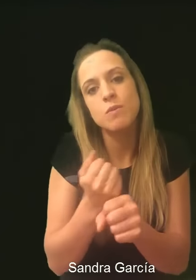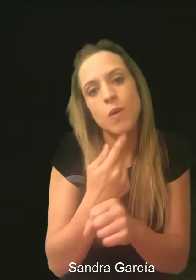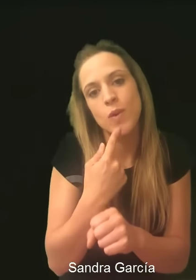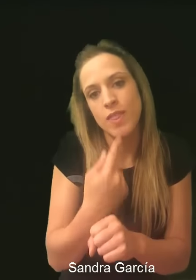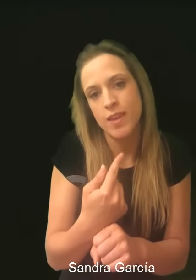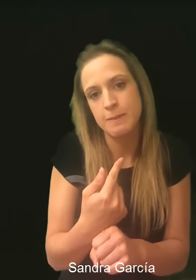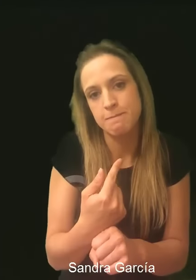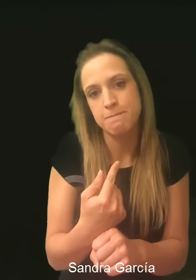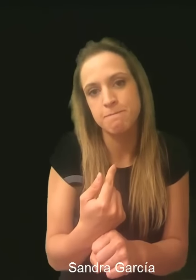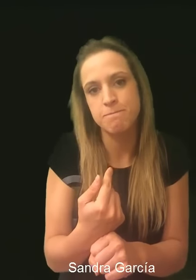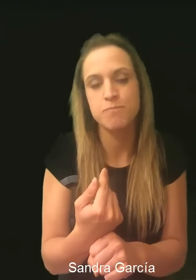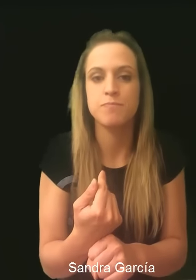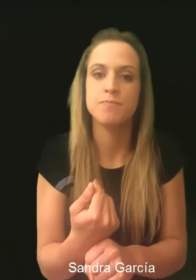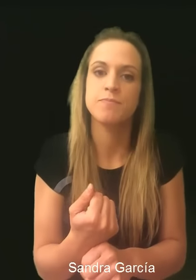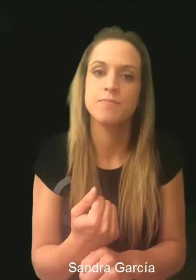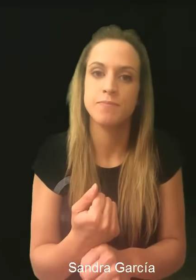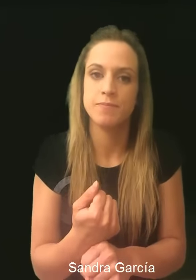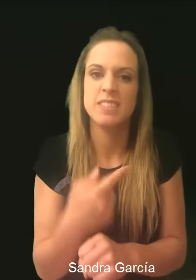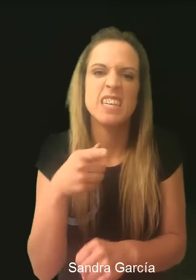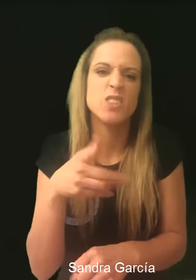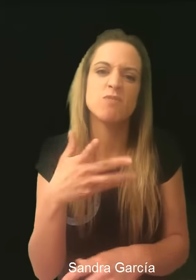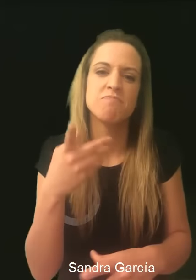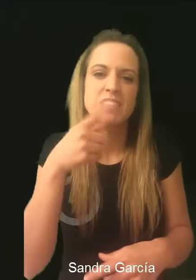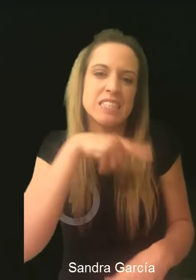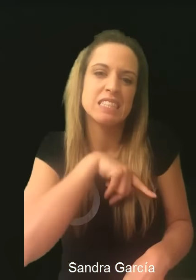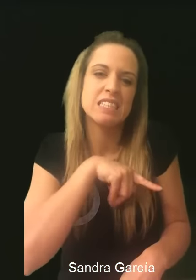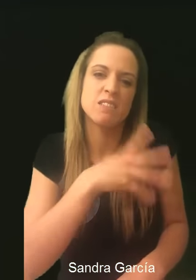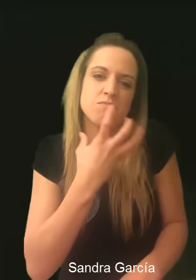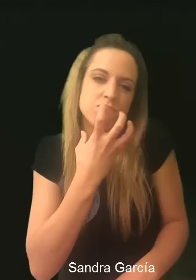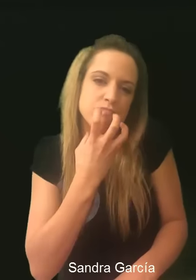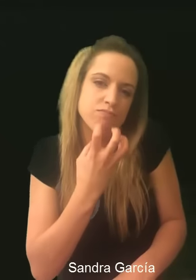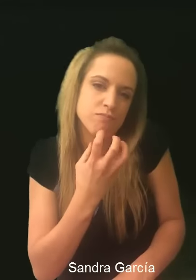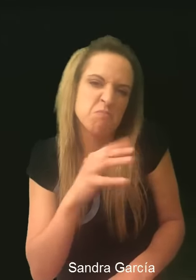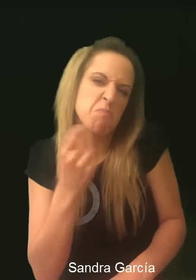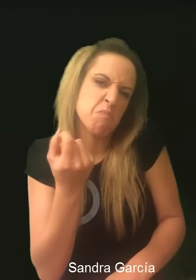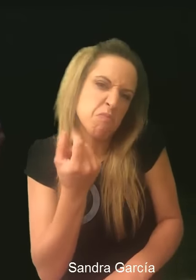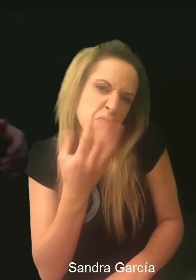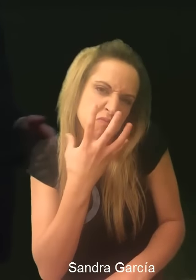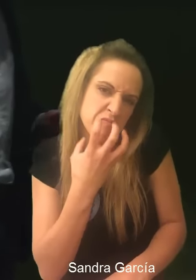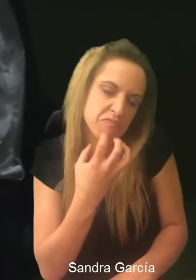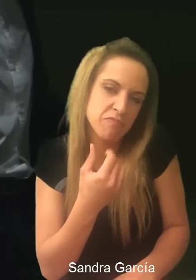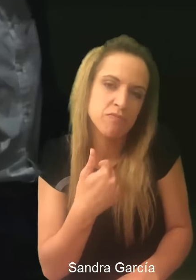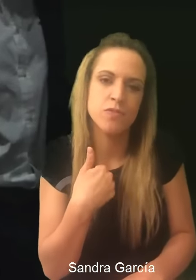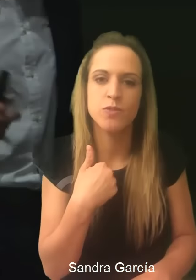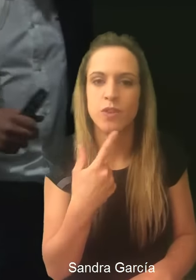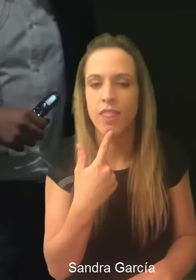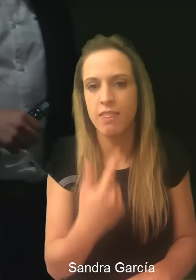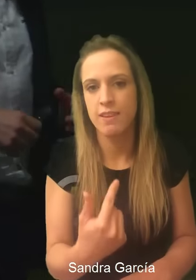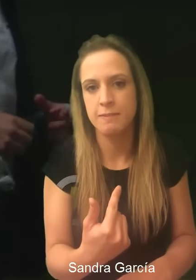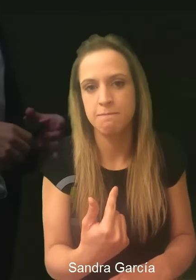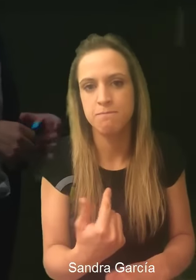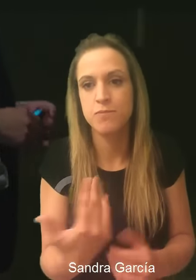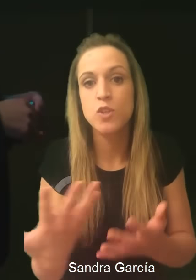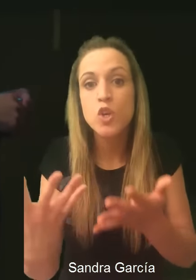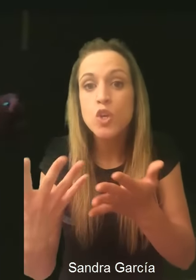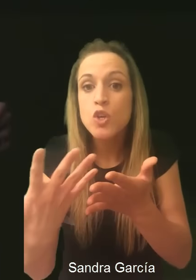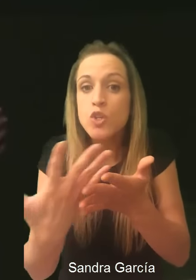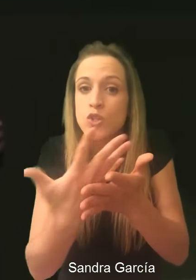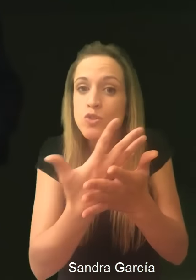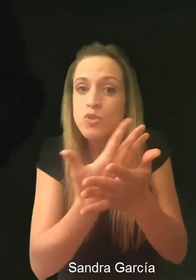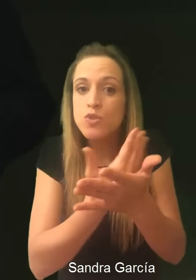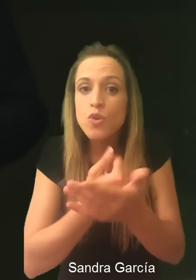que os ayude a vosotros a crear vuestra propia empresa, vuestro propio trabajo, fomentar vuestra marca. Dice así,